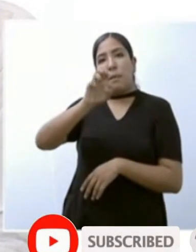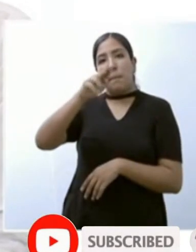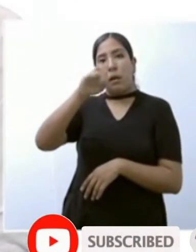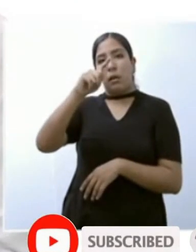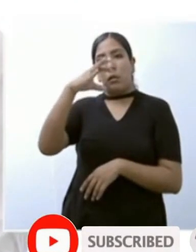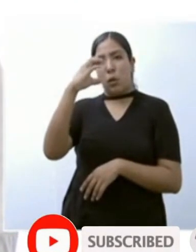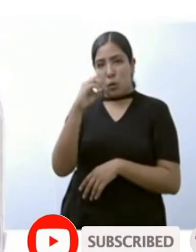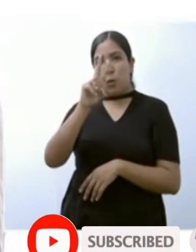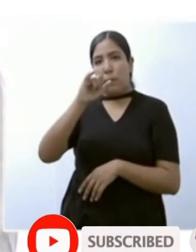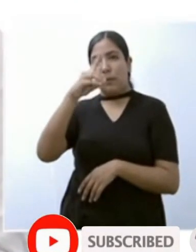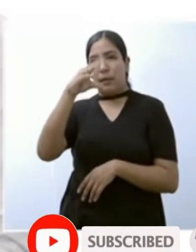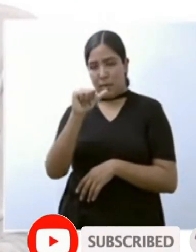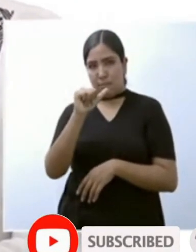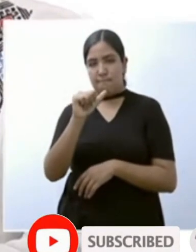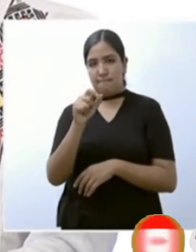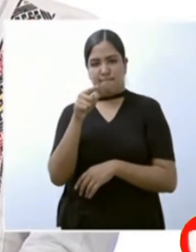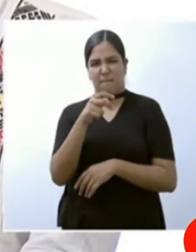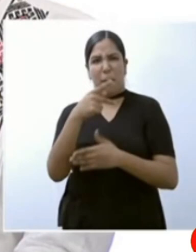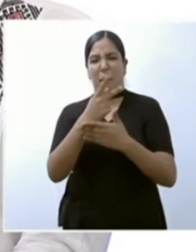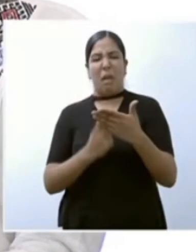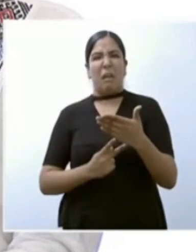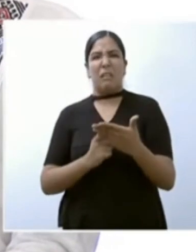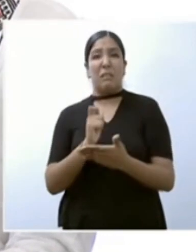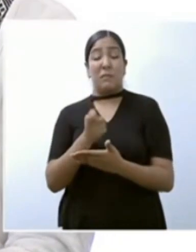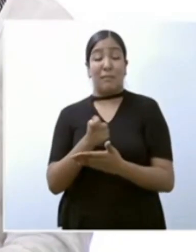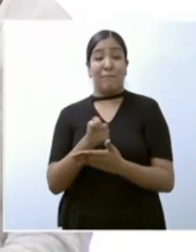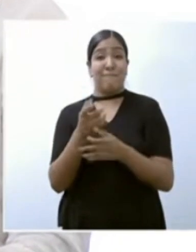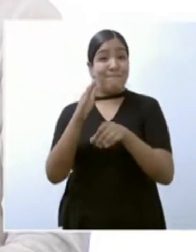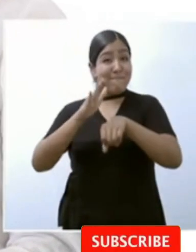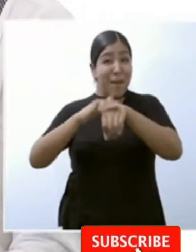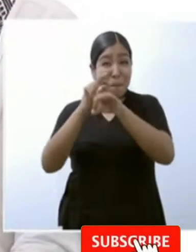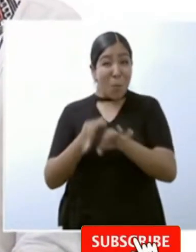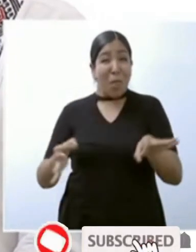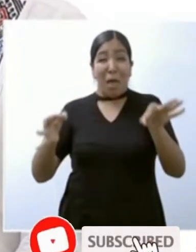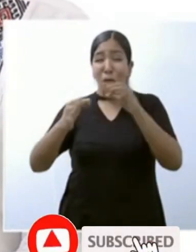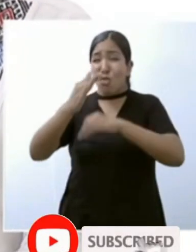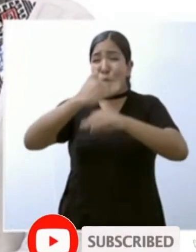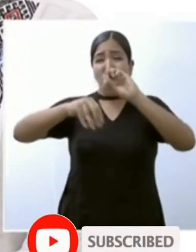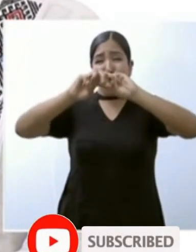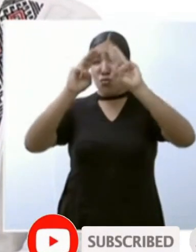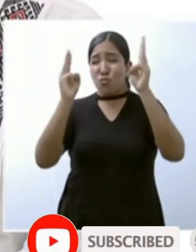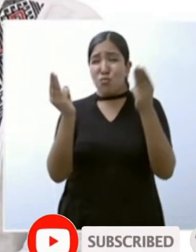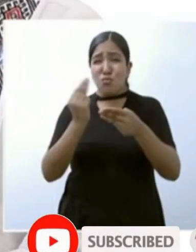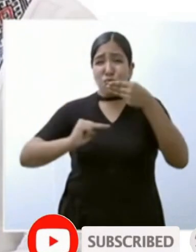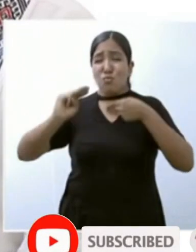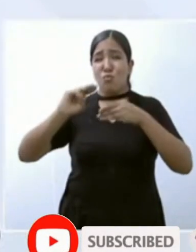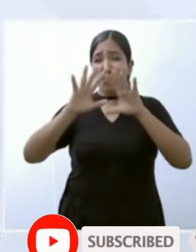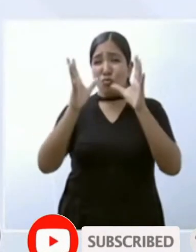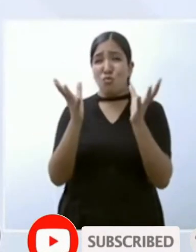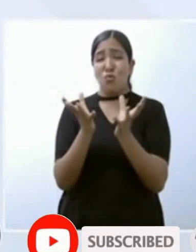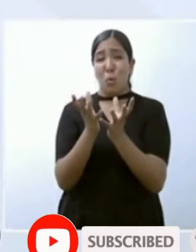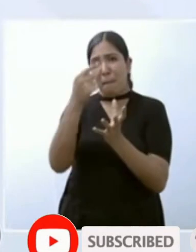es el programa más importante del mundo en